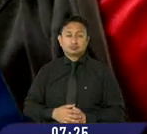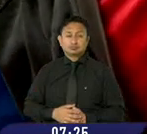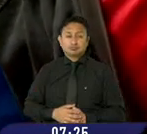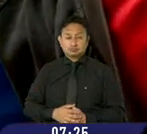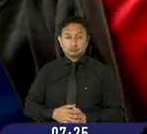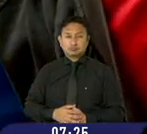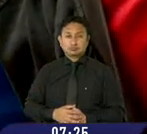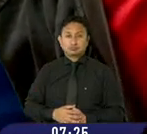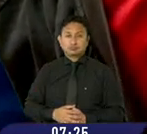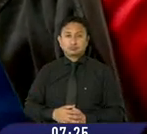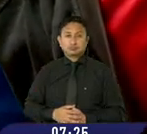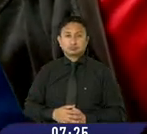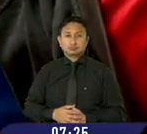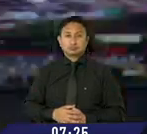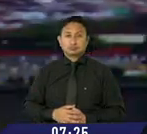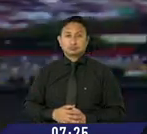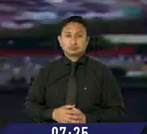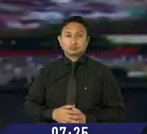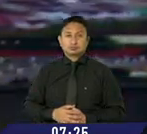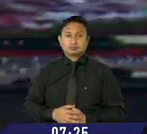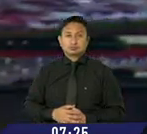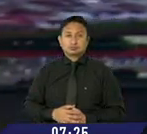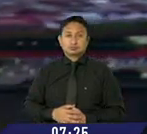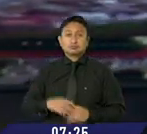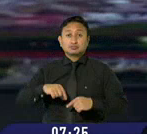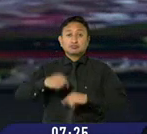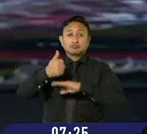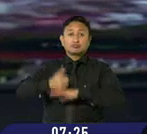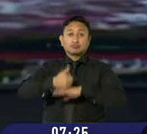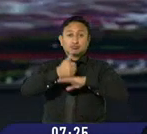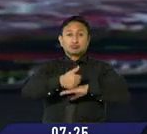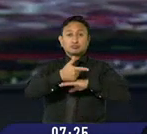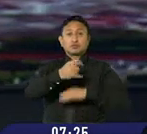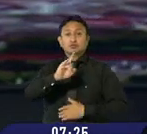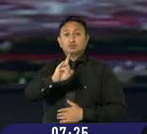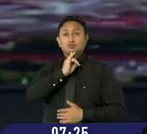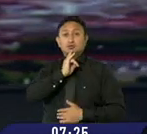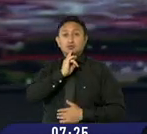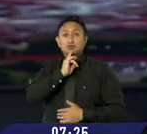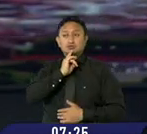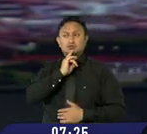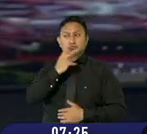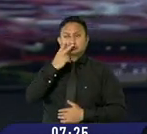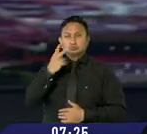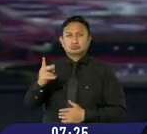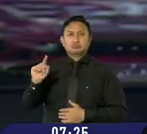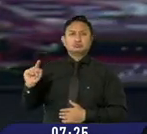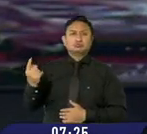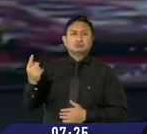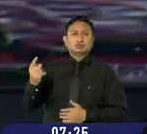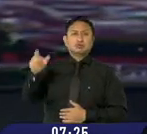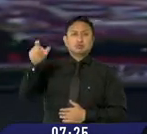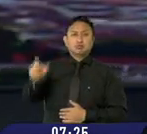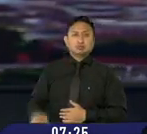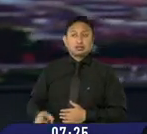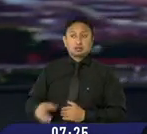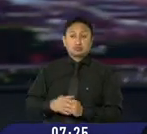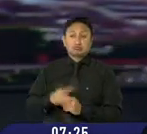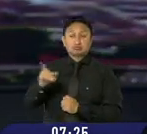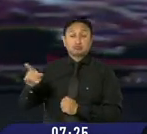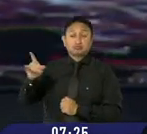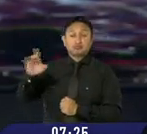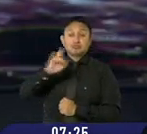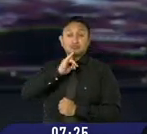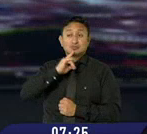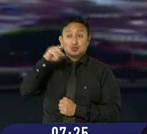Álvaro Terán. Y las autoridades estadounidenses detectan el primer caso de Omicron en el estado